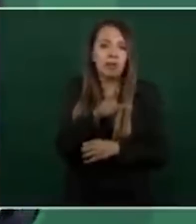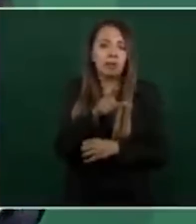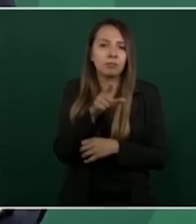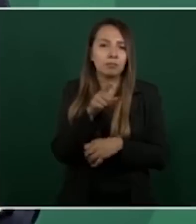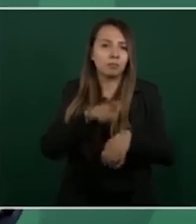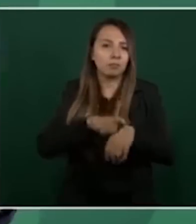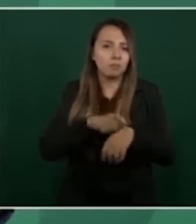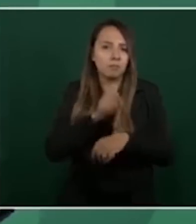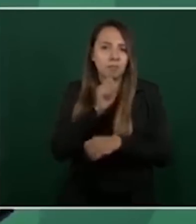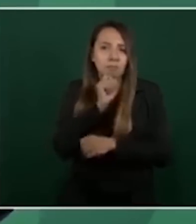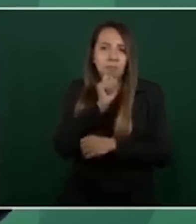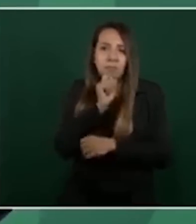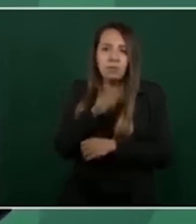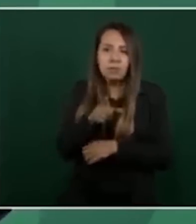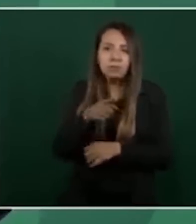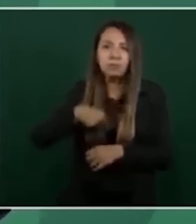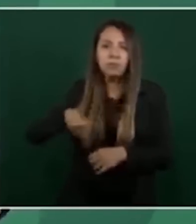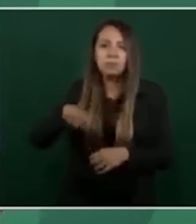mismo tiempo,